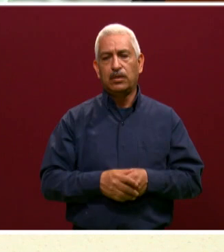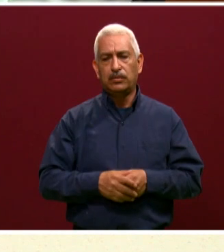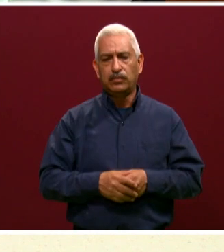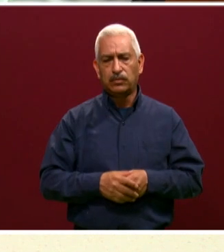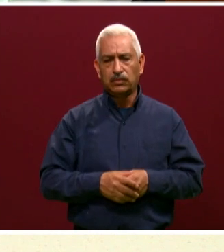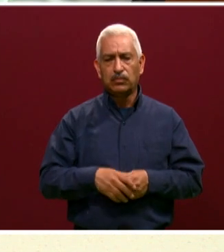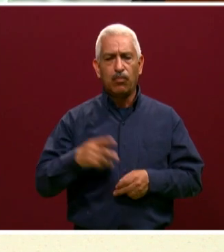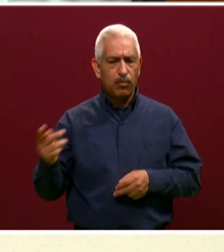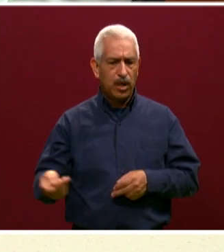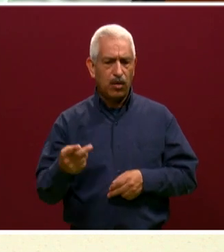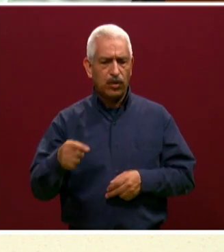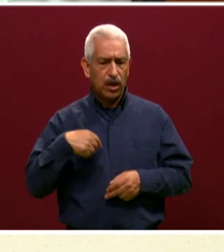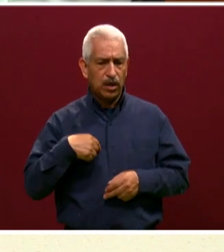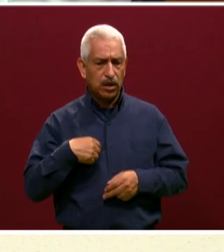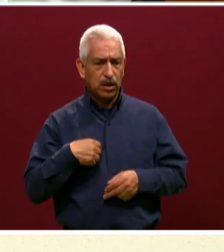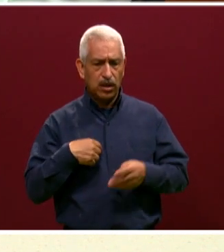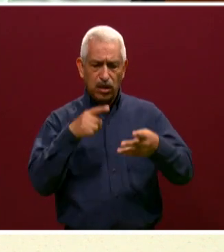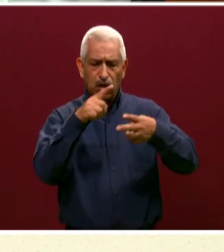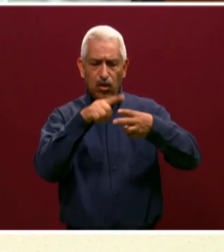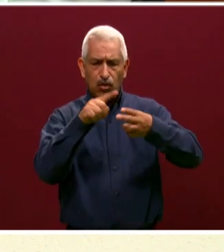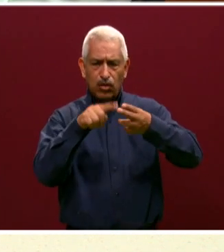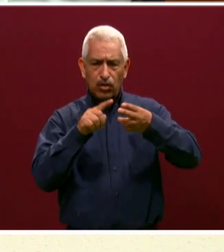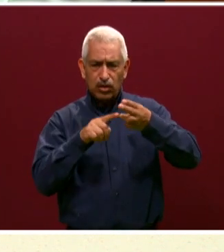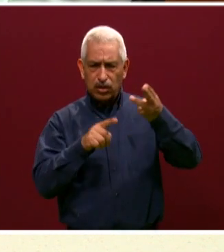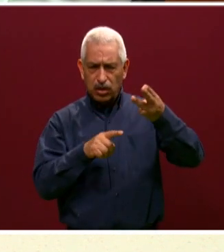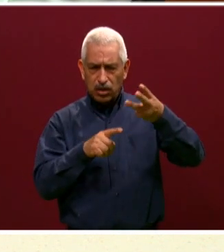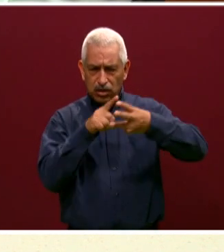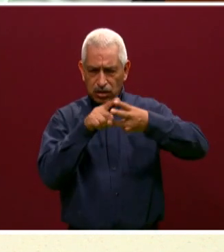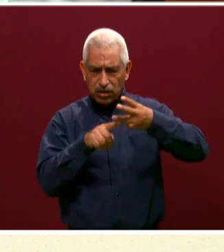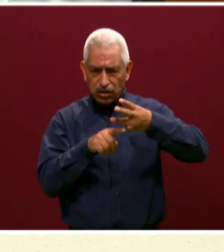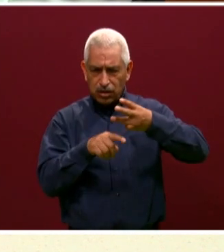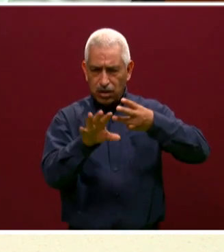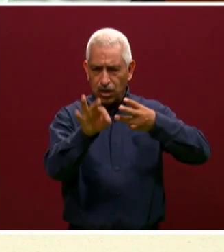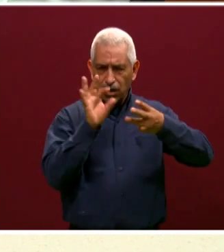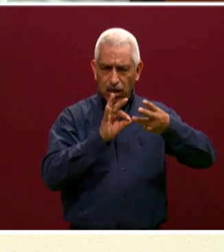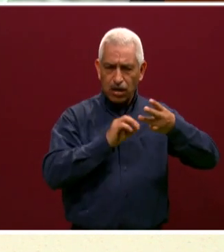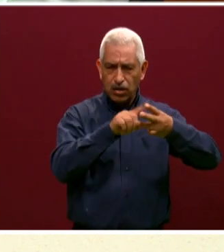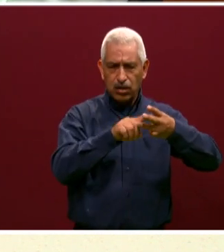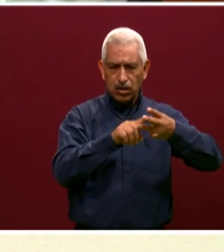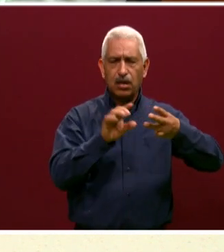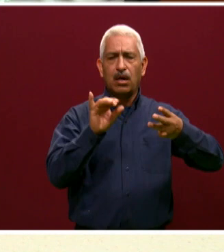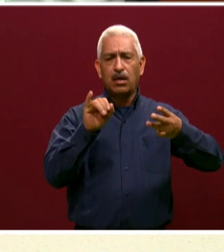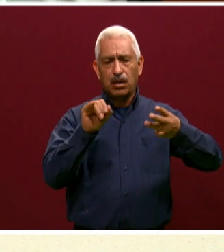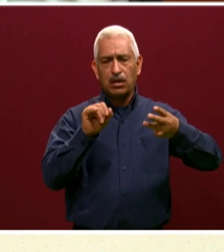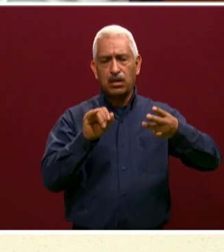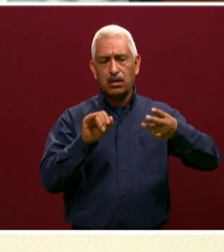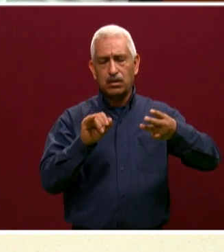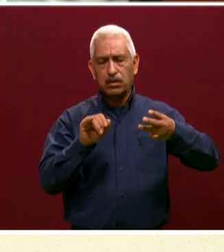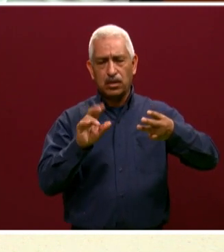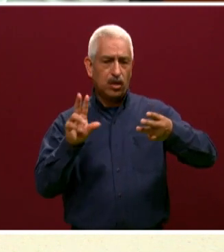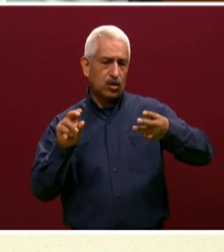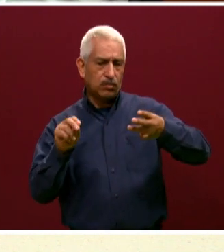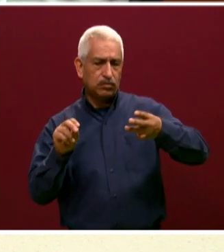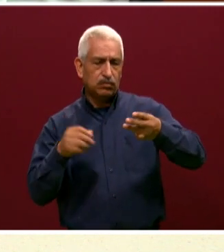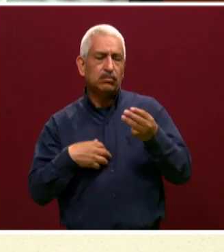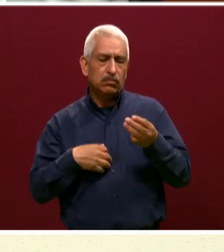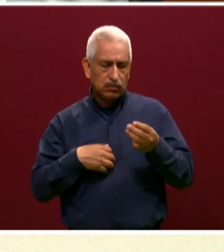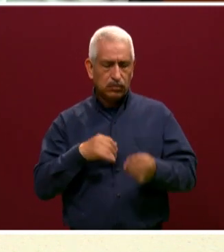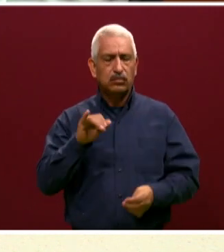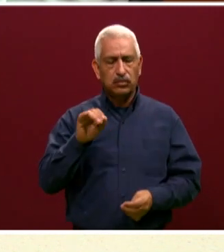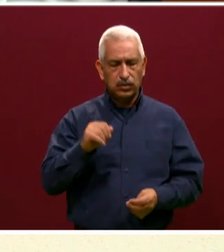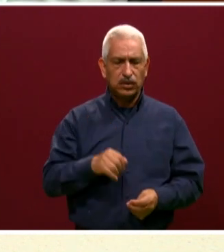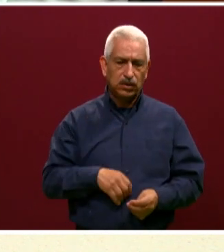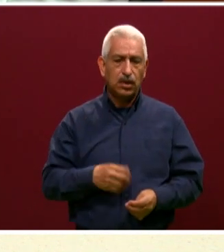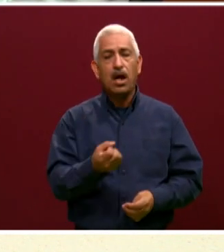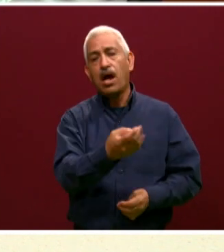específicos, dos o tres, aquí no hay problema de saturación en el caso de Cobaep. Si tenemos algunos planteles que son saturados, sí,